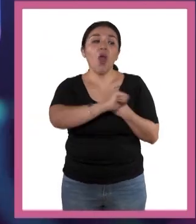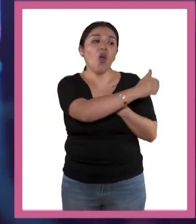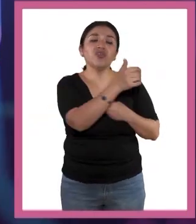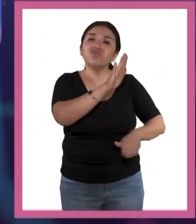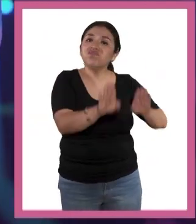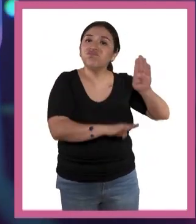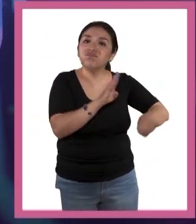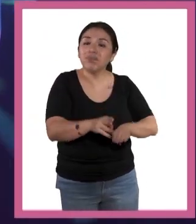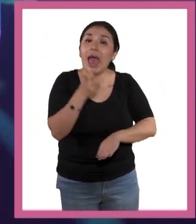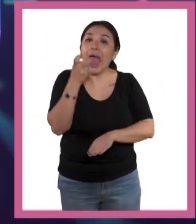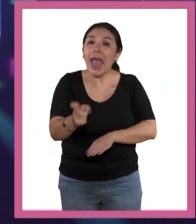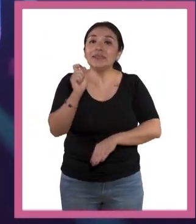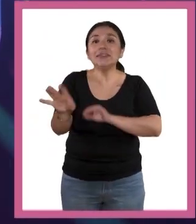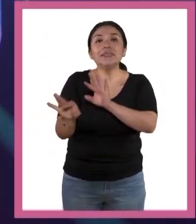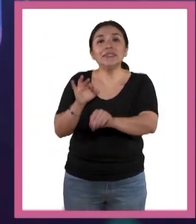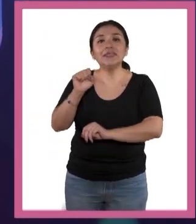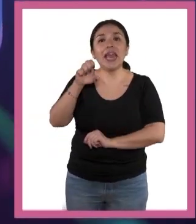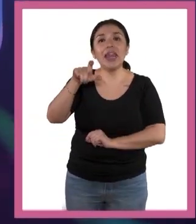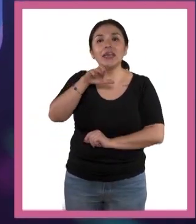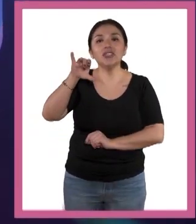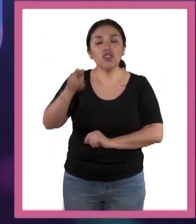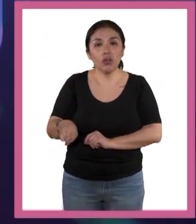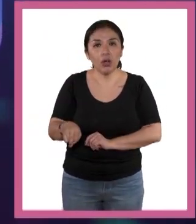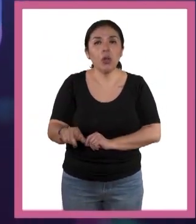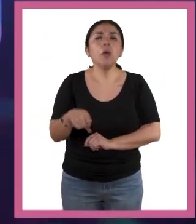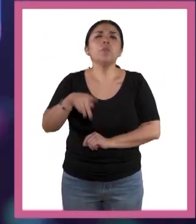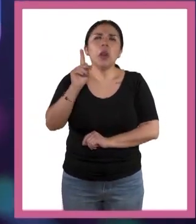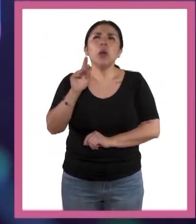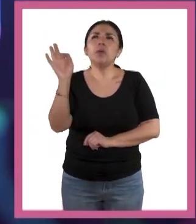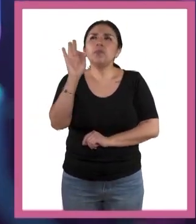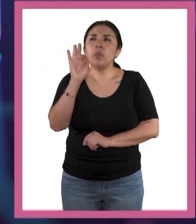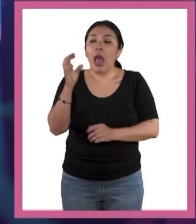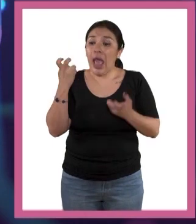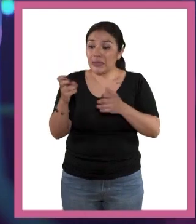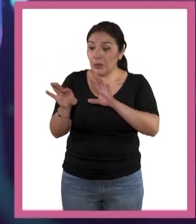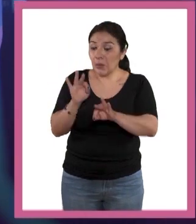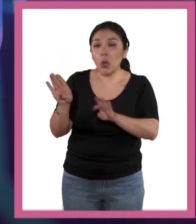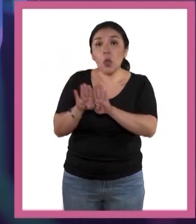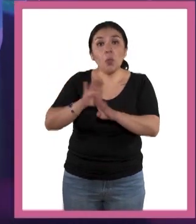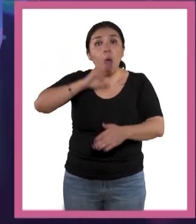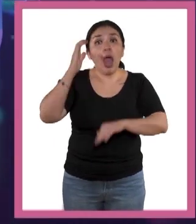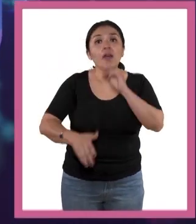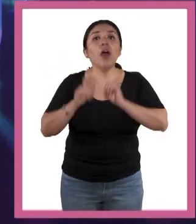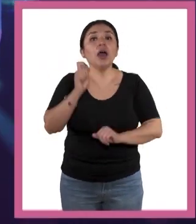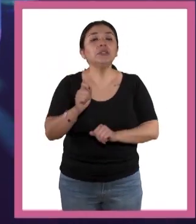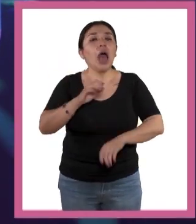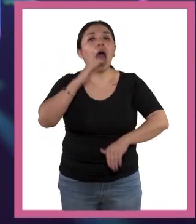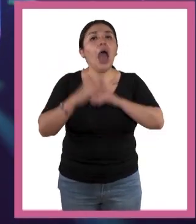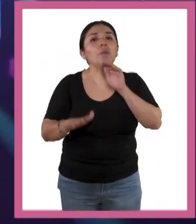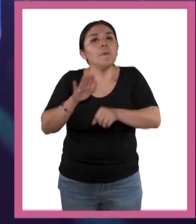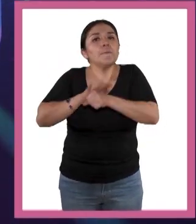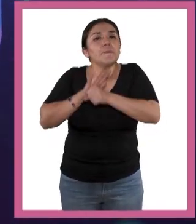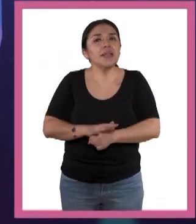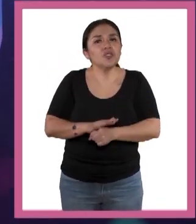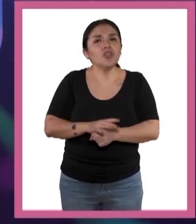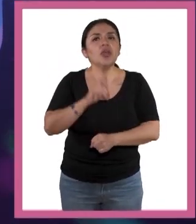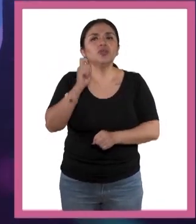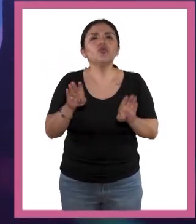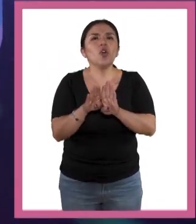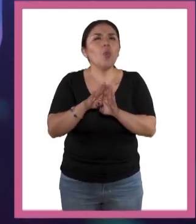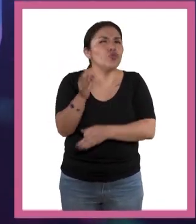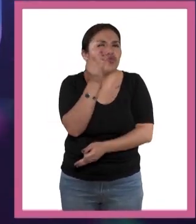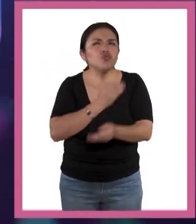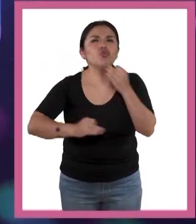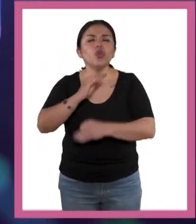en eso está la selección natural. Lo único que haría que desapareciera la selección natural sería que desaparecieran las presiones de selección. Es decir, que